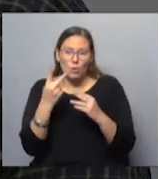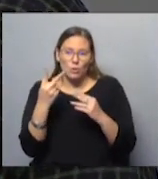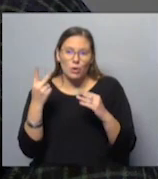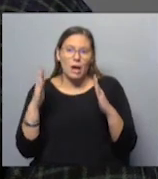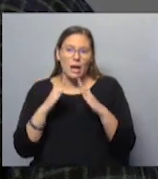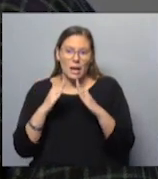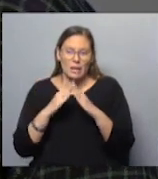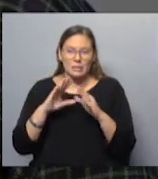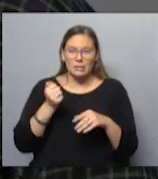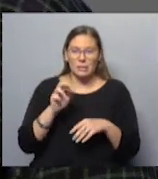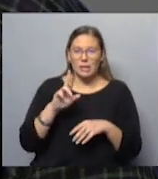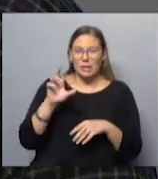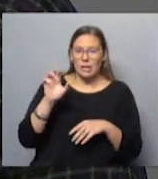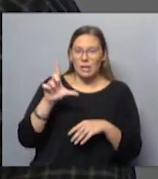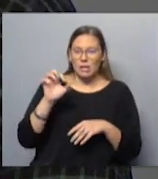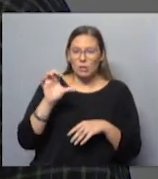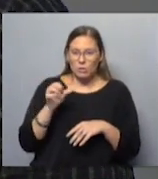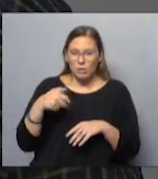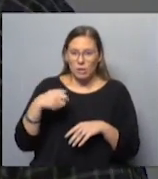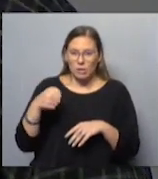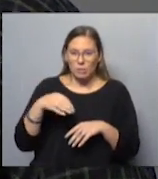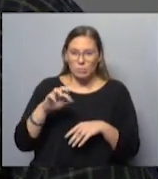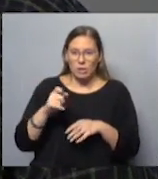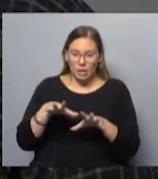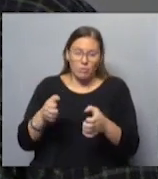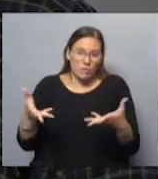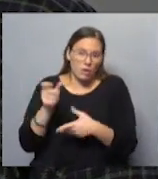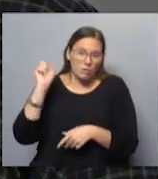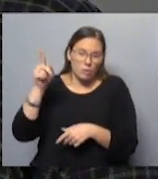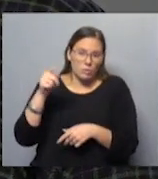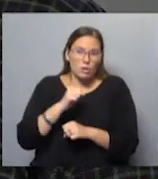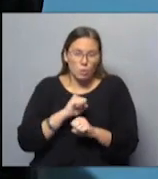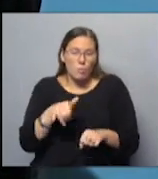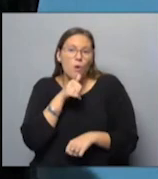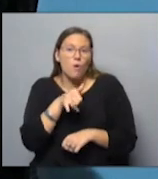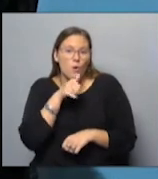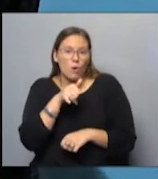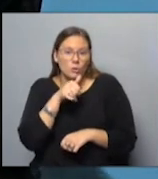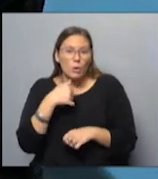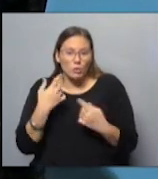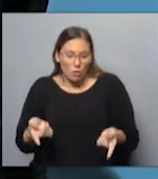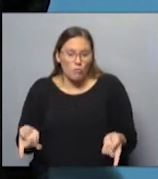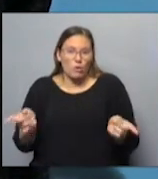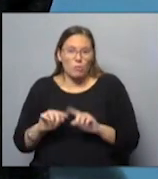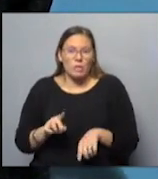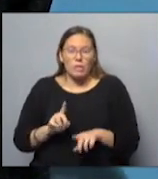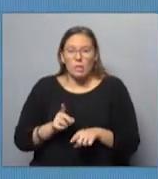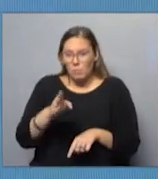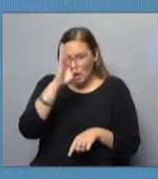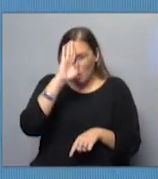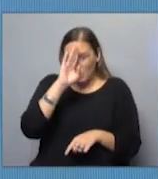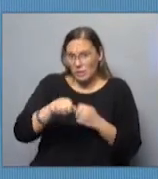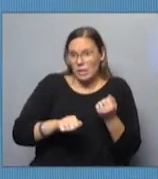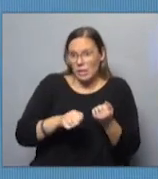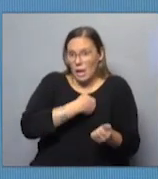sobre todo Carlos y Ana María, que viven en Oslo en este momento. Yo puedo contar que cuando volví tuve que aprender español.